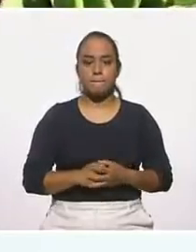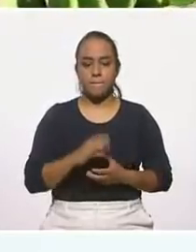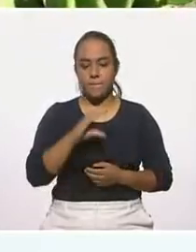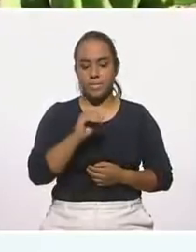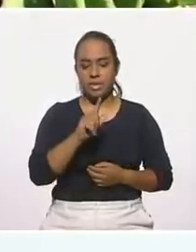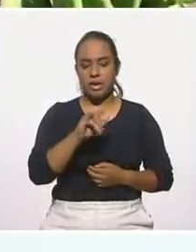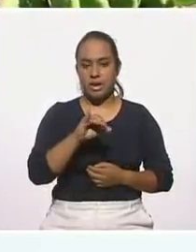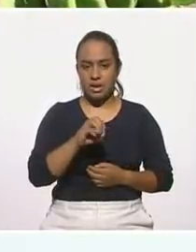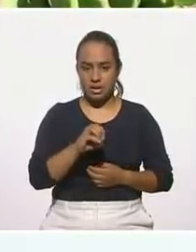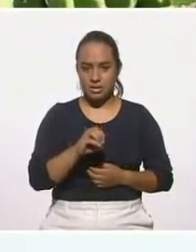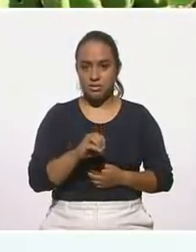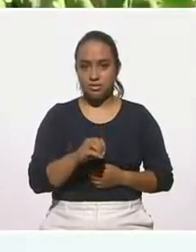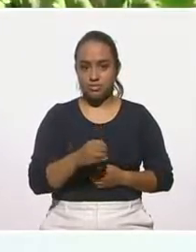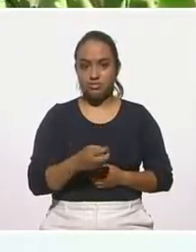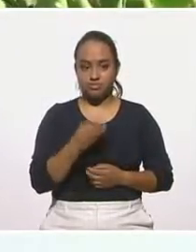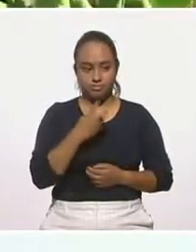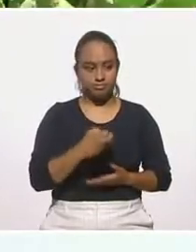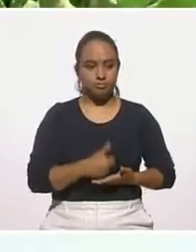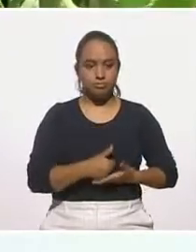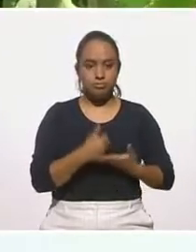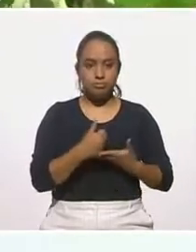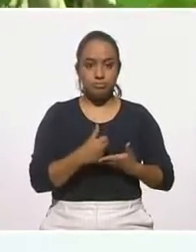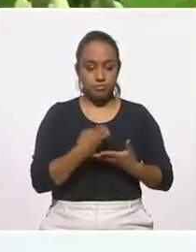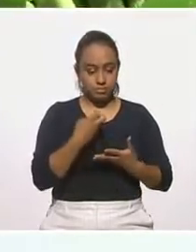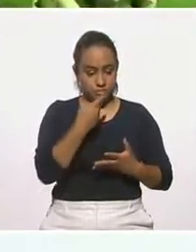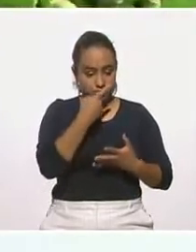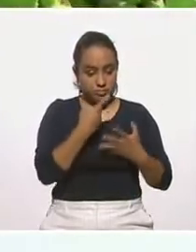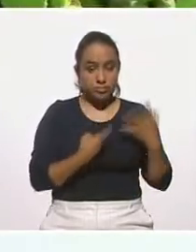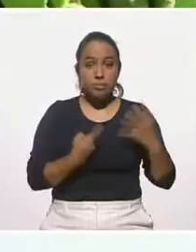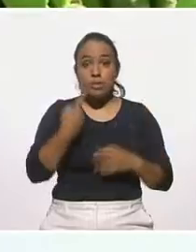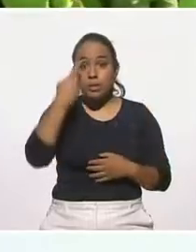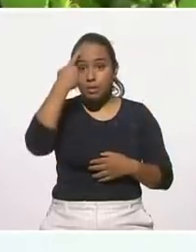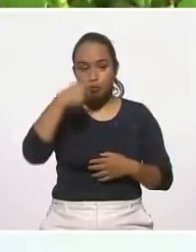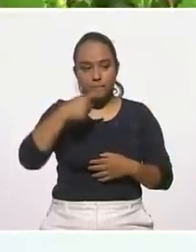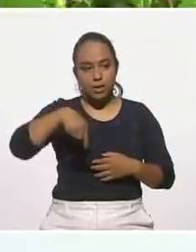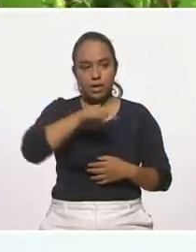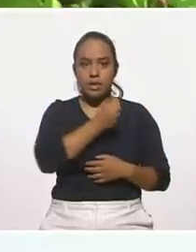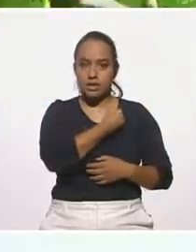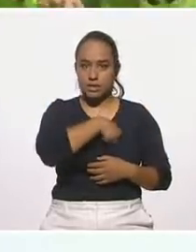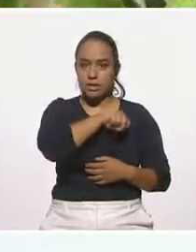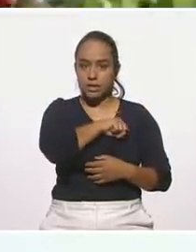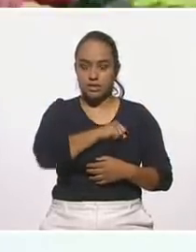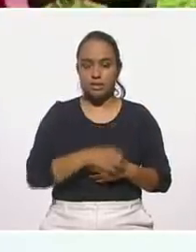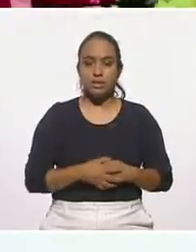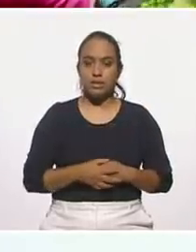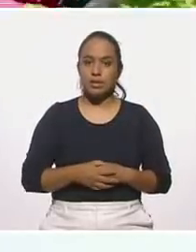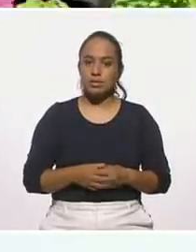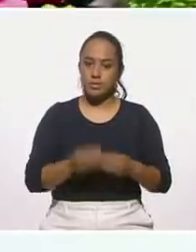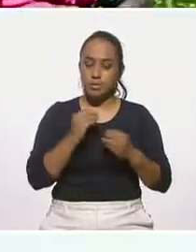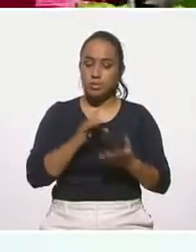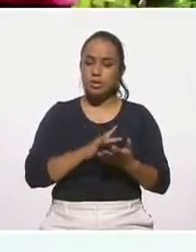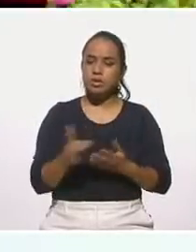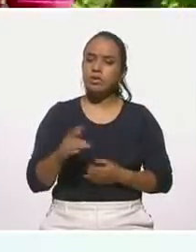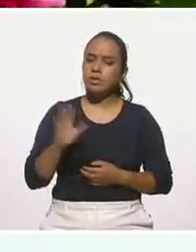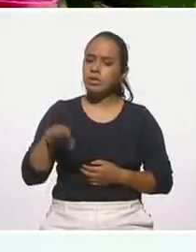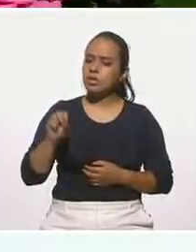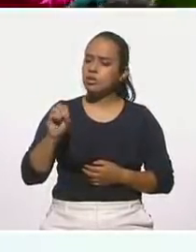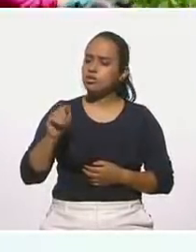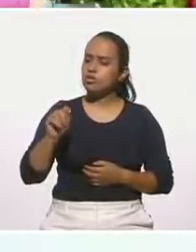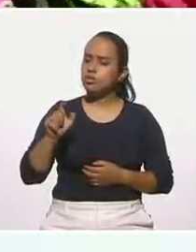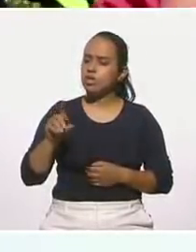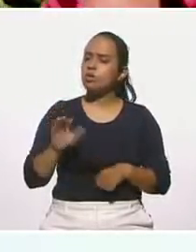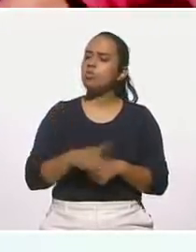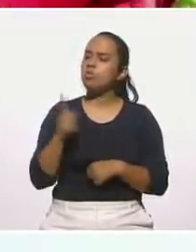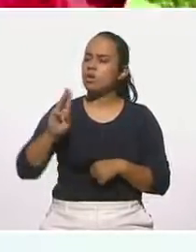calcio. Entonces, que ayudan todos estos nutrientes para nuestra salud. Así es, muchas gracias. Sotero, entonces, ¿por qué